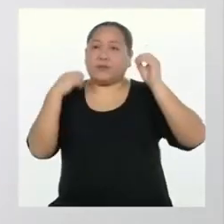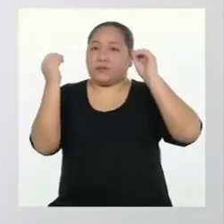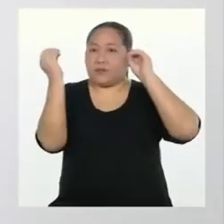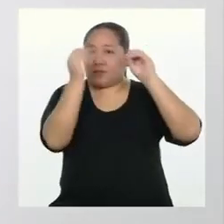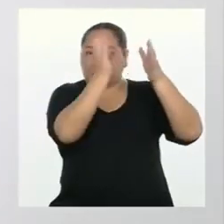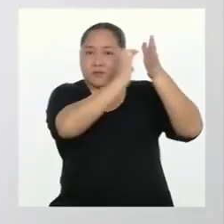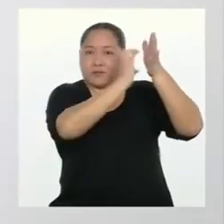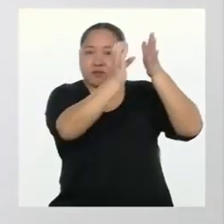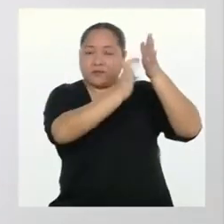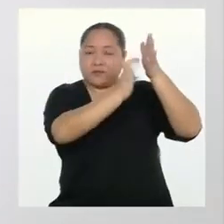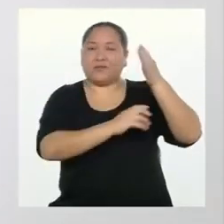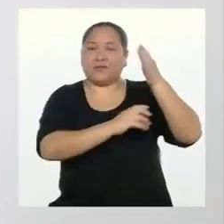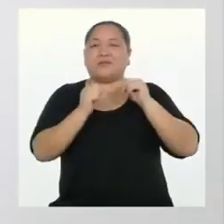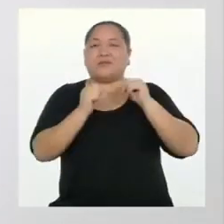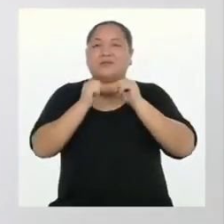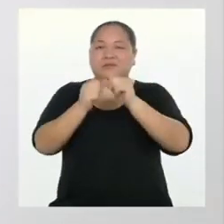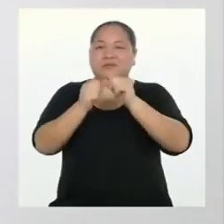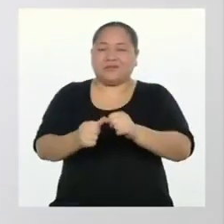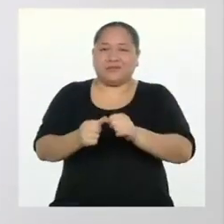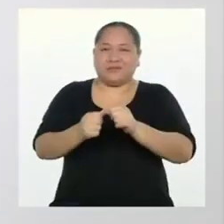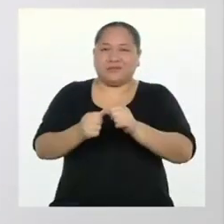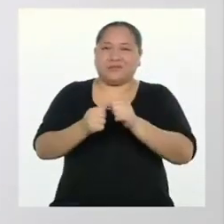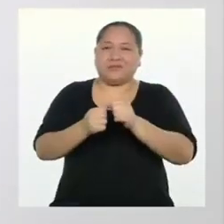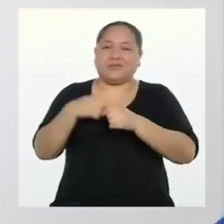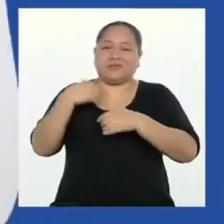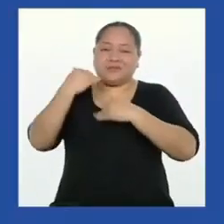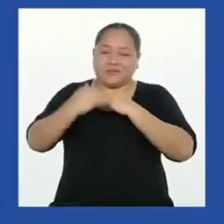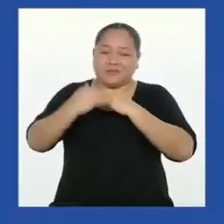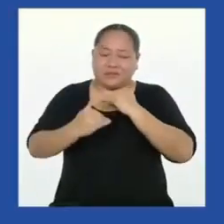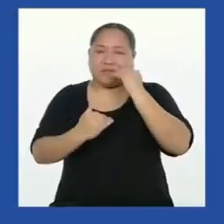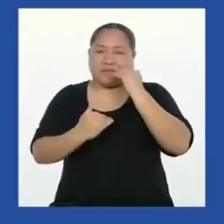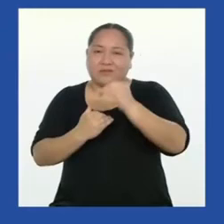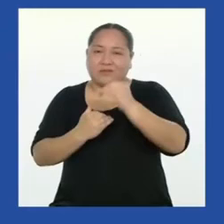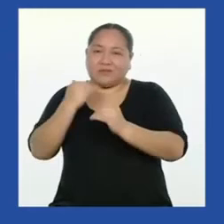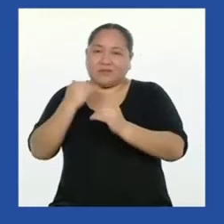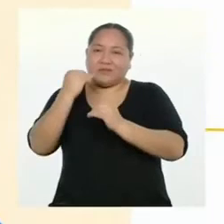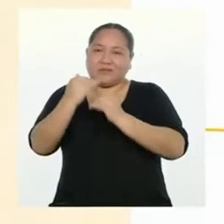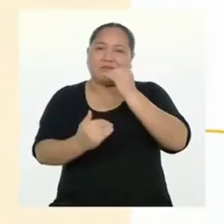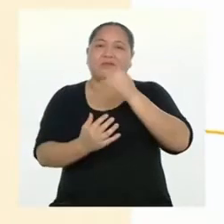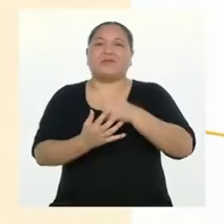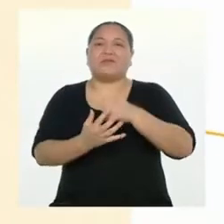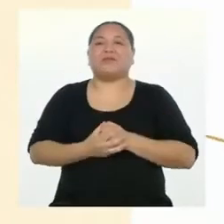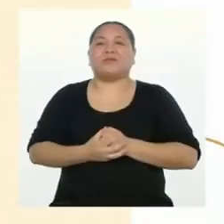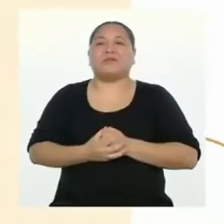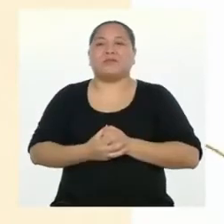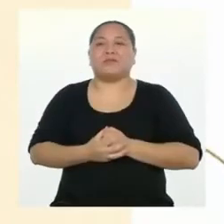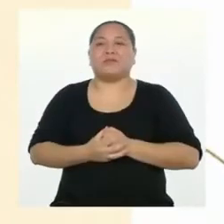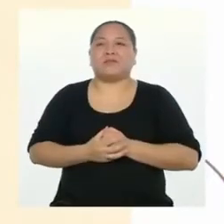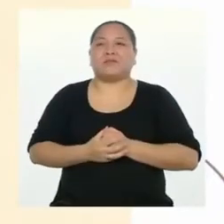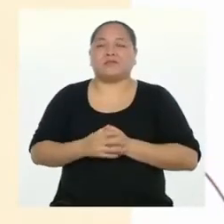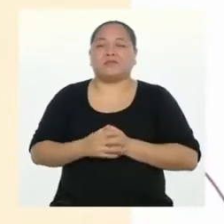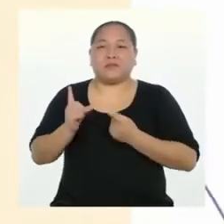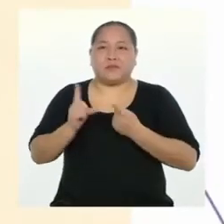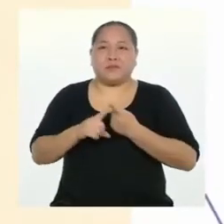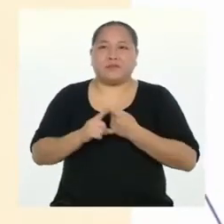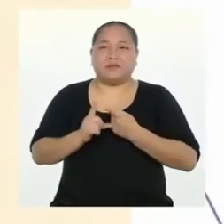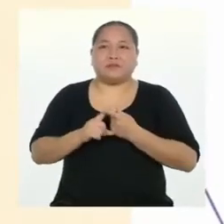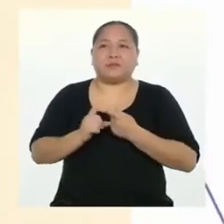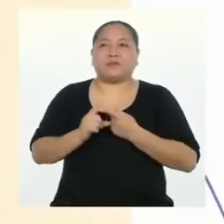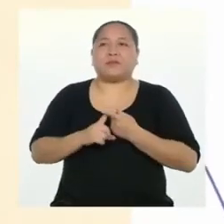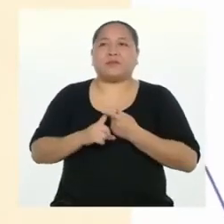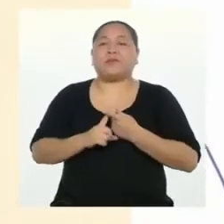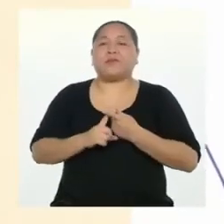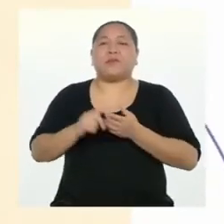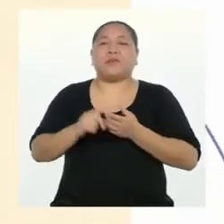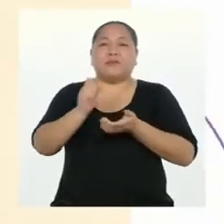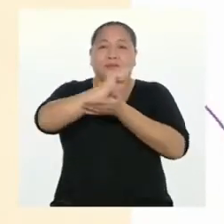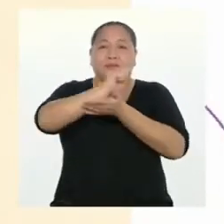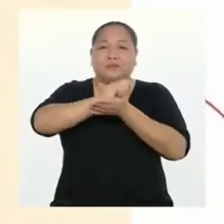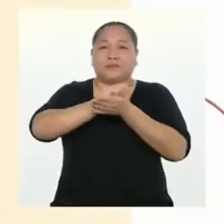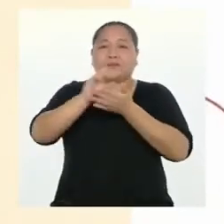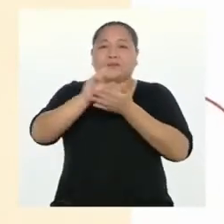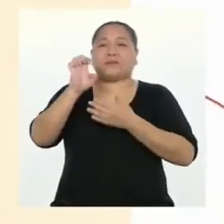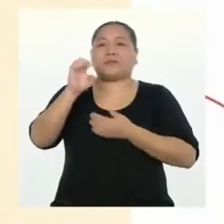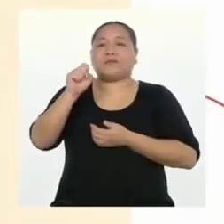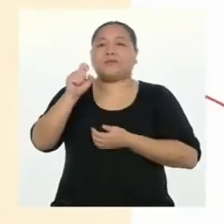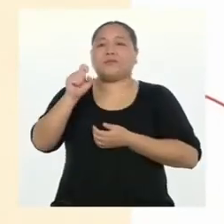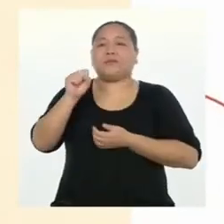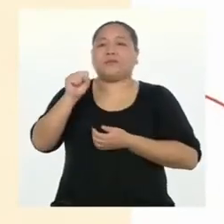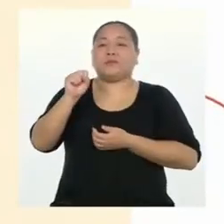hacer nuestro afiche, sigamos los siguientes pasos. Uno. Escribe el